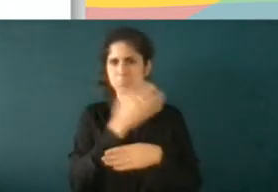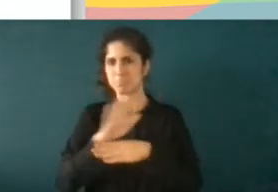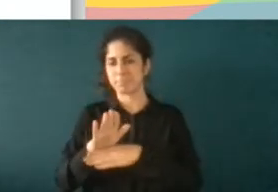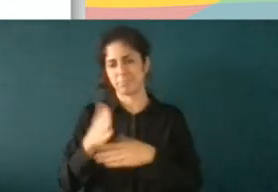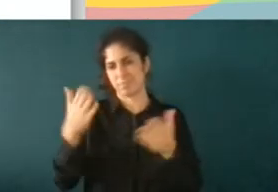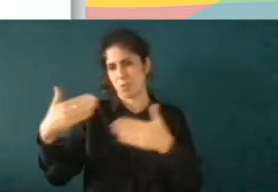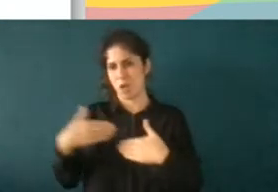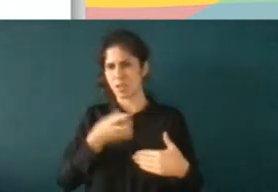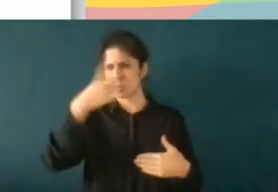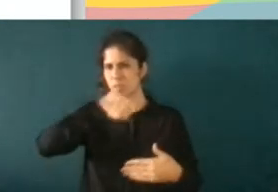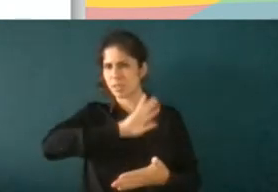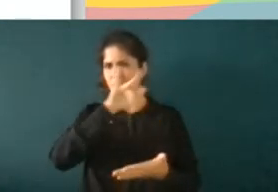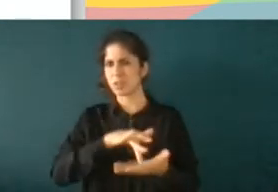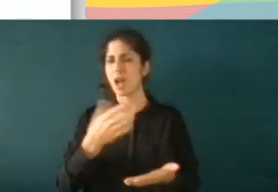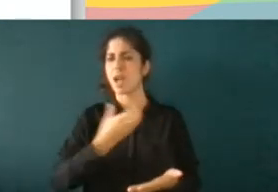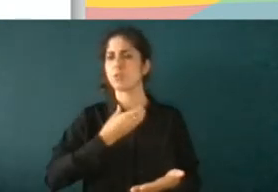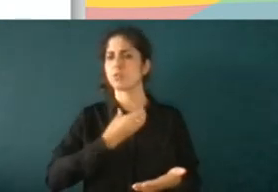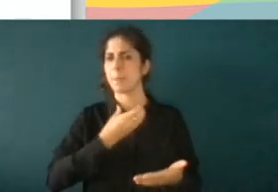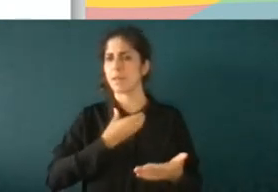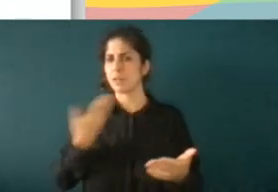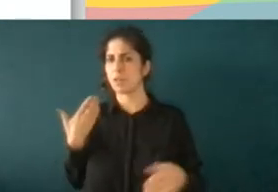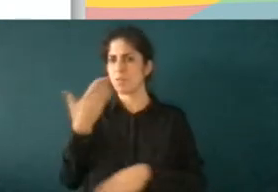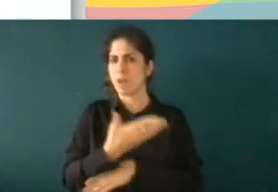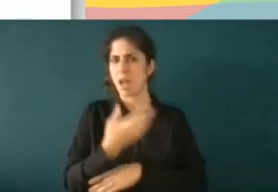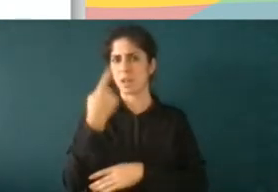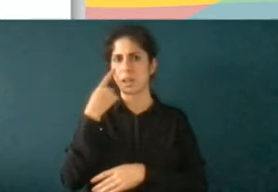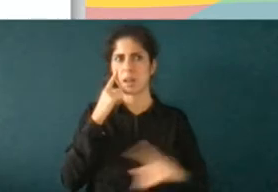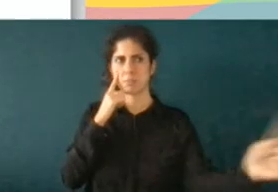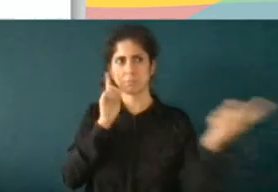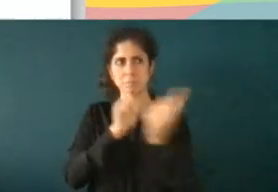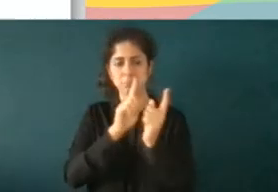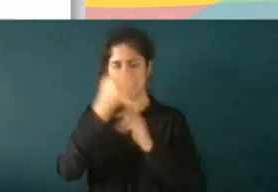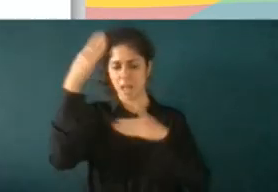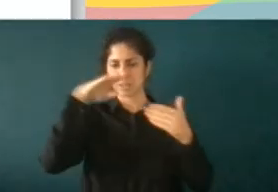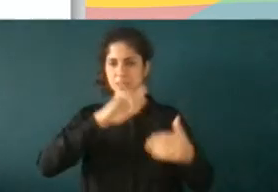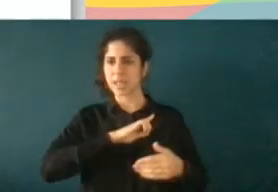ayuntamiento y les ha atendido una persona negra? ¿han tenido algún profesor negro?